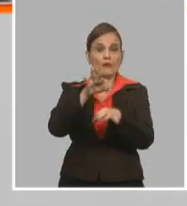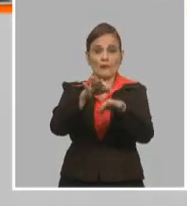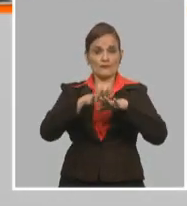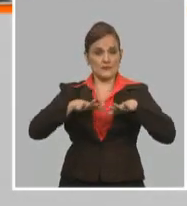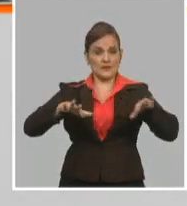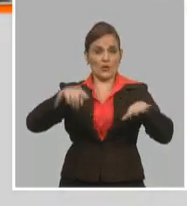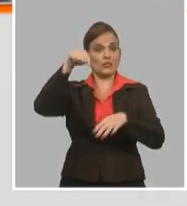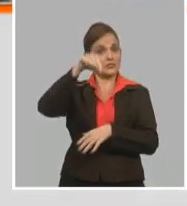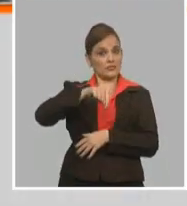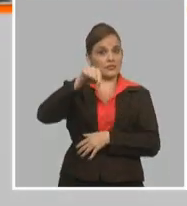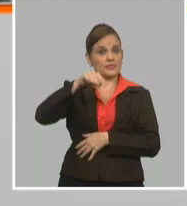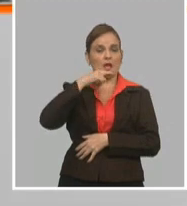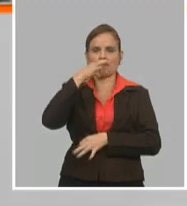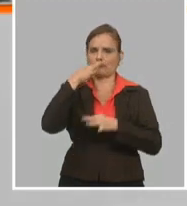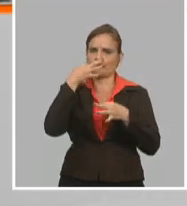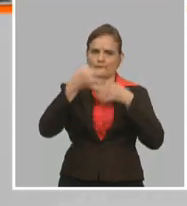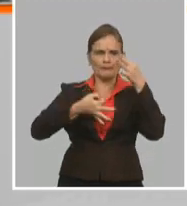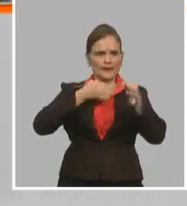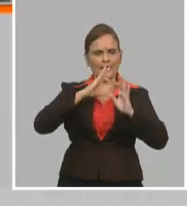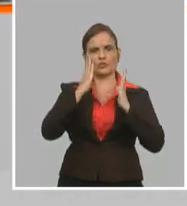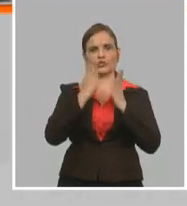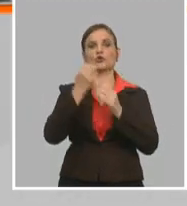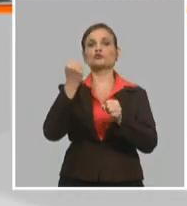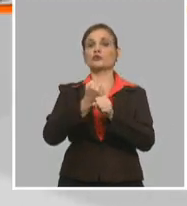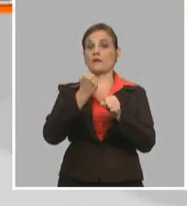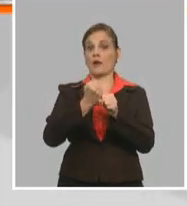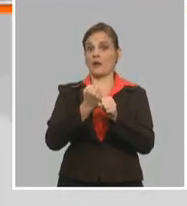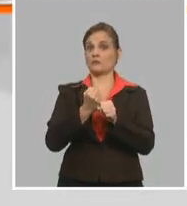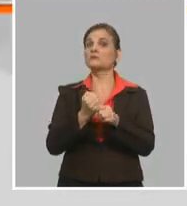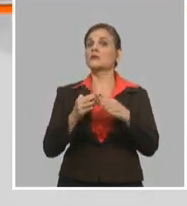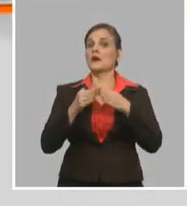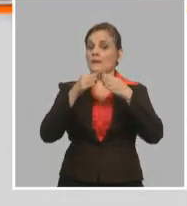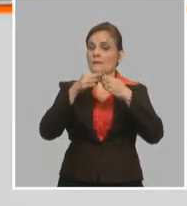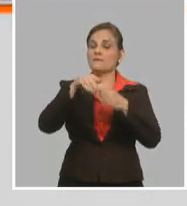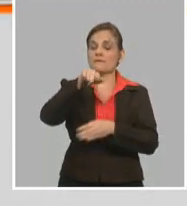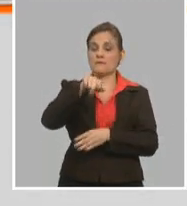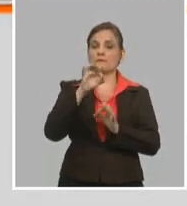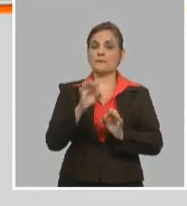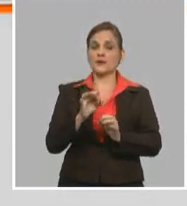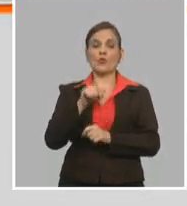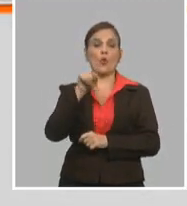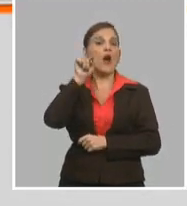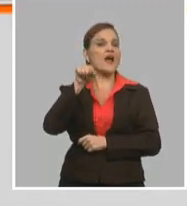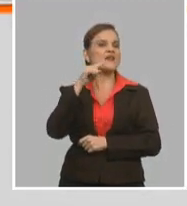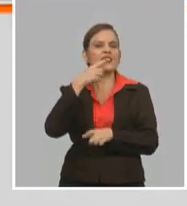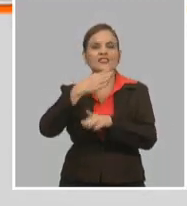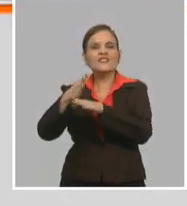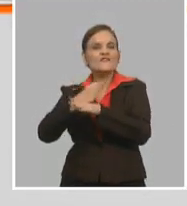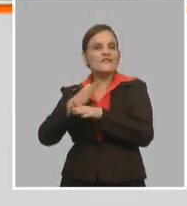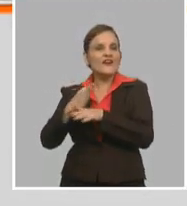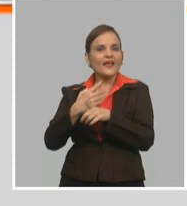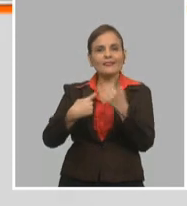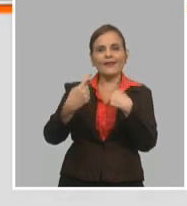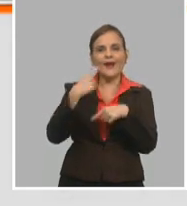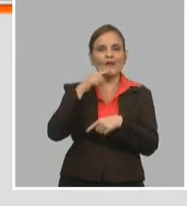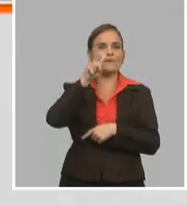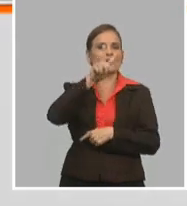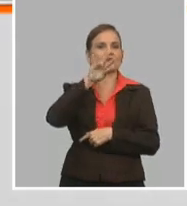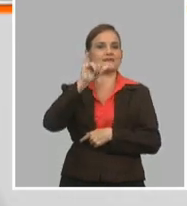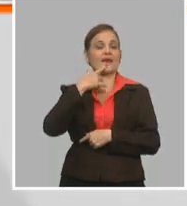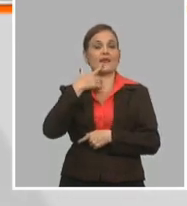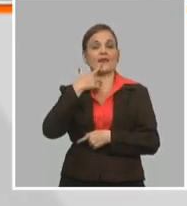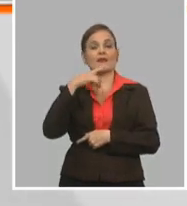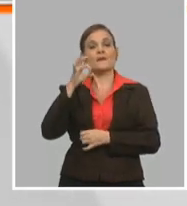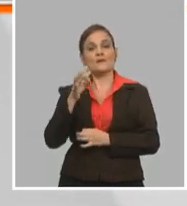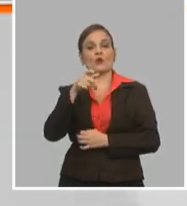trabajo de la provincia de Granma, también, por supuesto, escenario de los acontecimientos del 26 de julio, muy motivado en esta fecha para